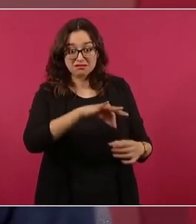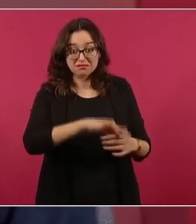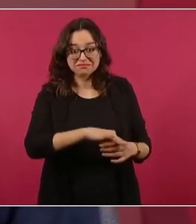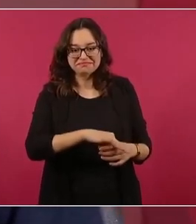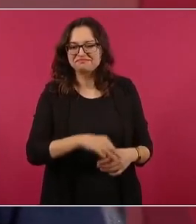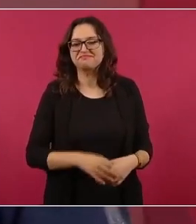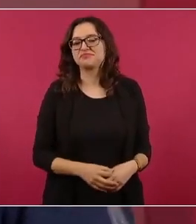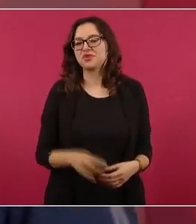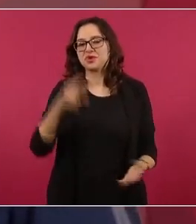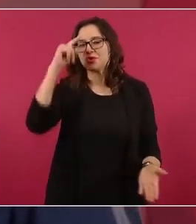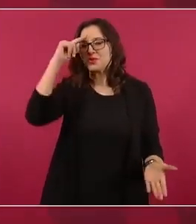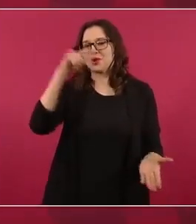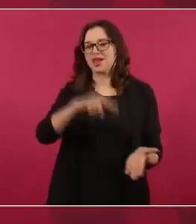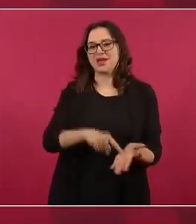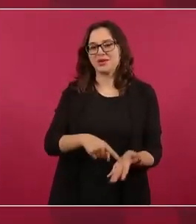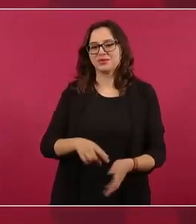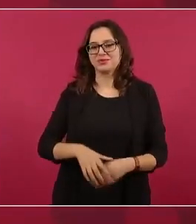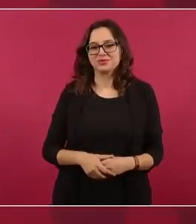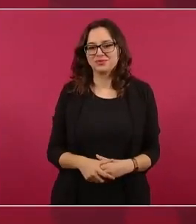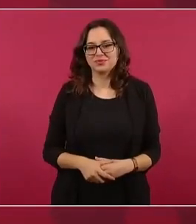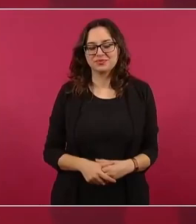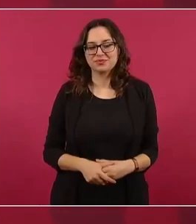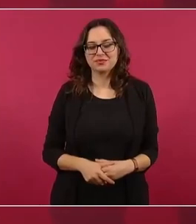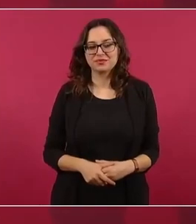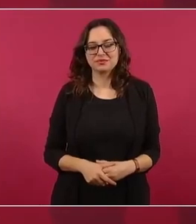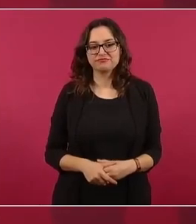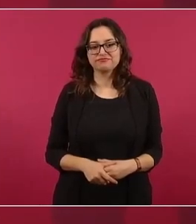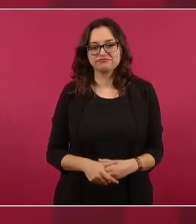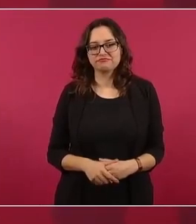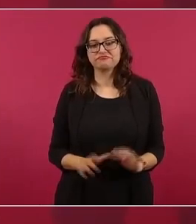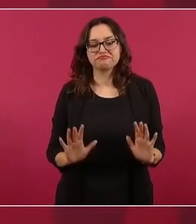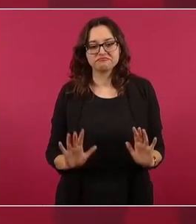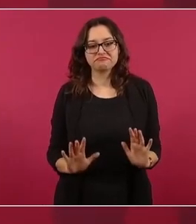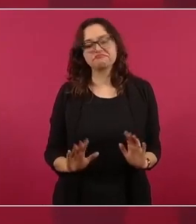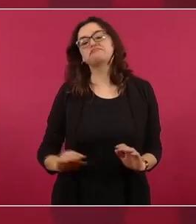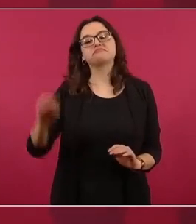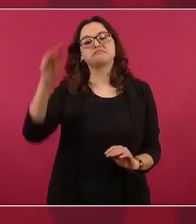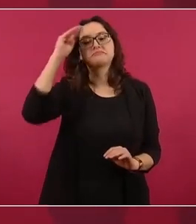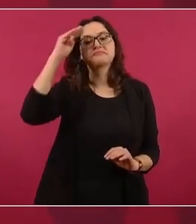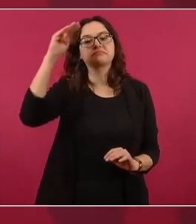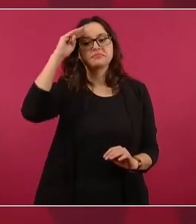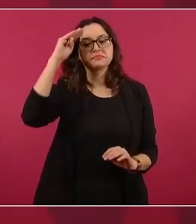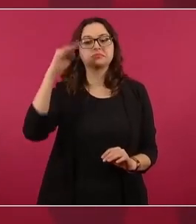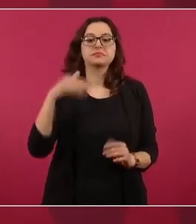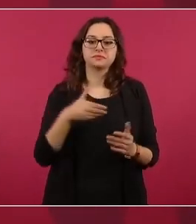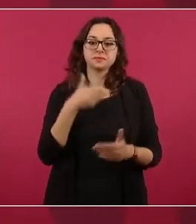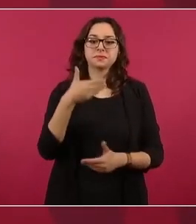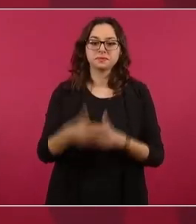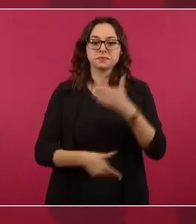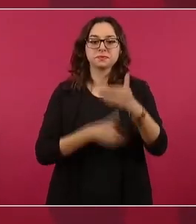No. Va a haber continuidad con cambio